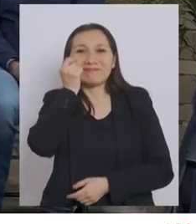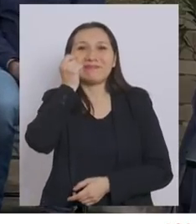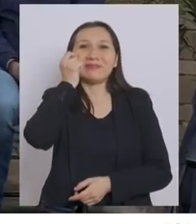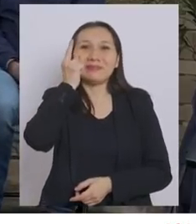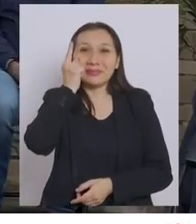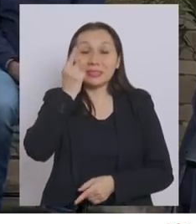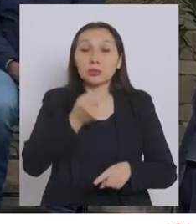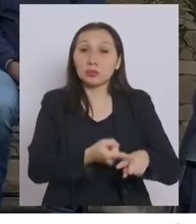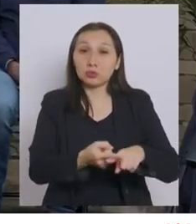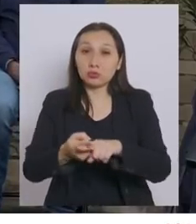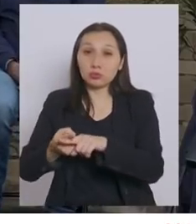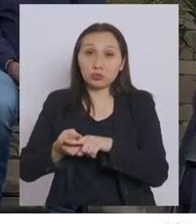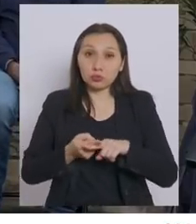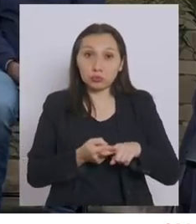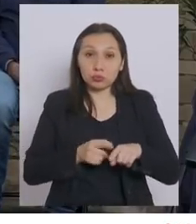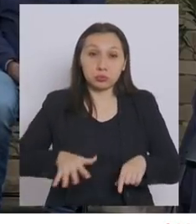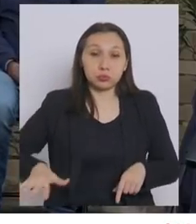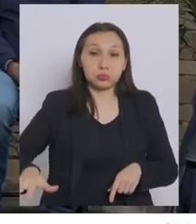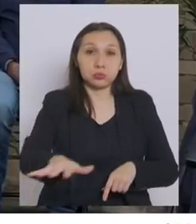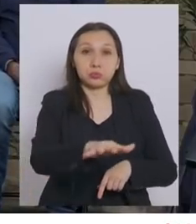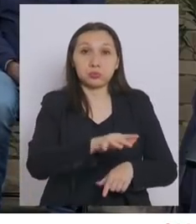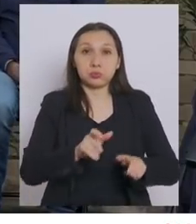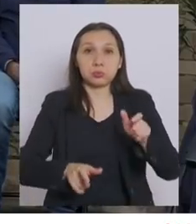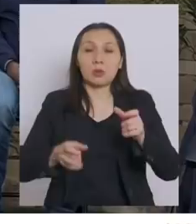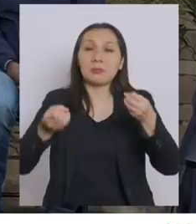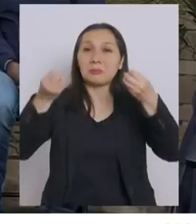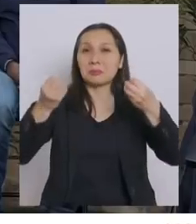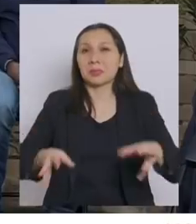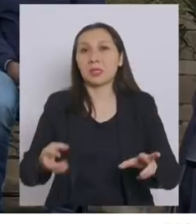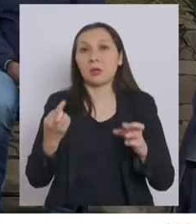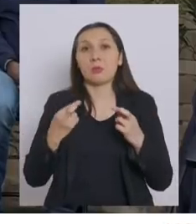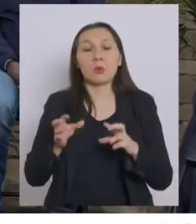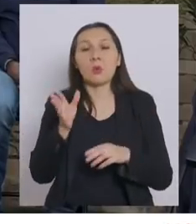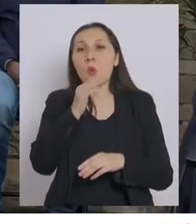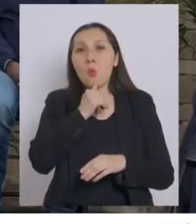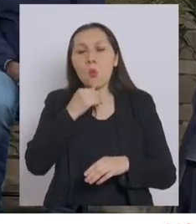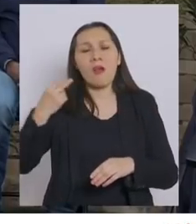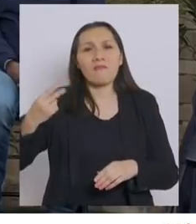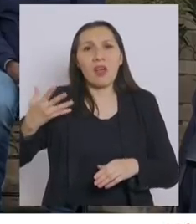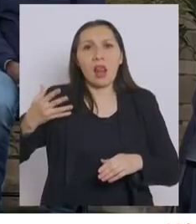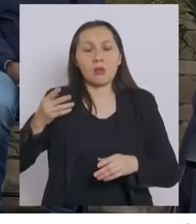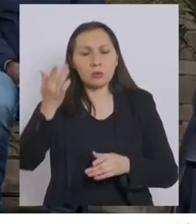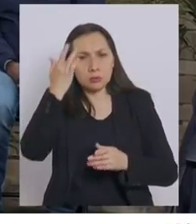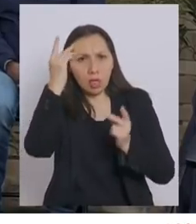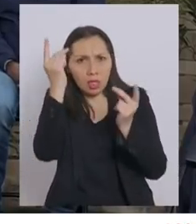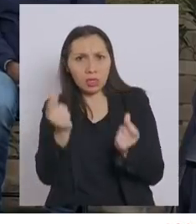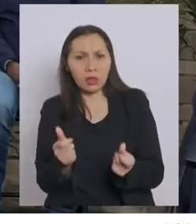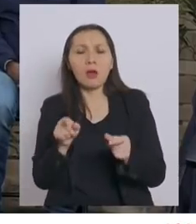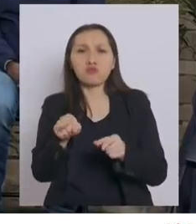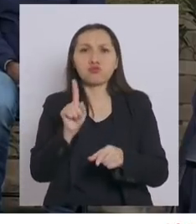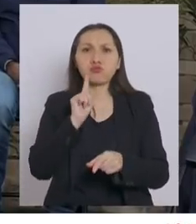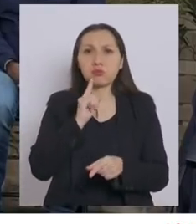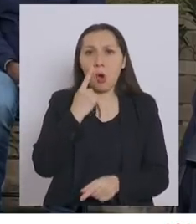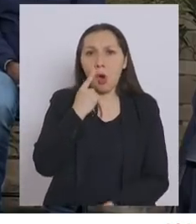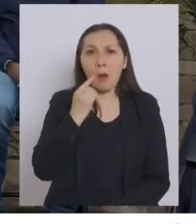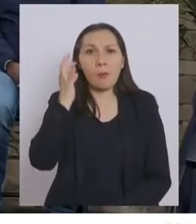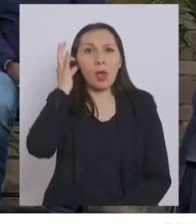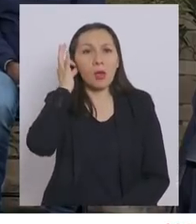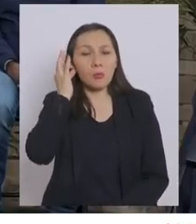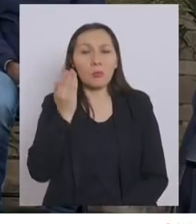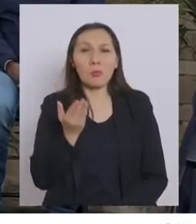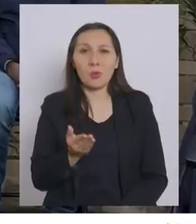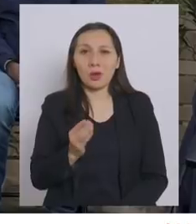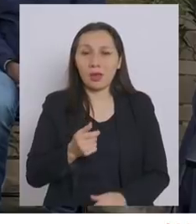que la sociedad en su conjunto pierde oportunidades cuando no pone en valor los talentos y capacidades de hombres y mujeres.